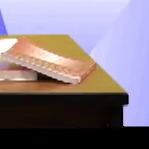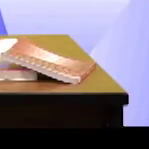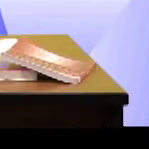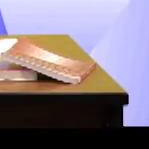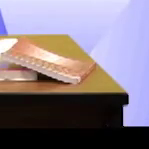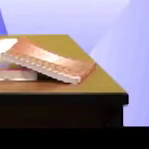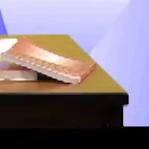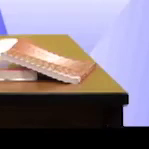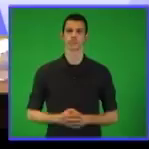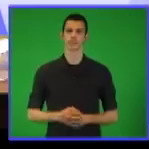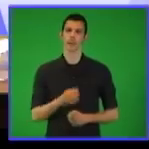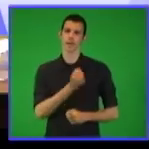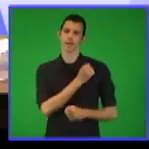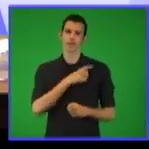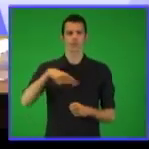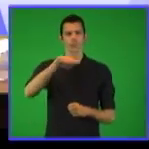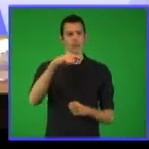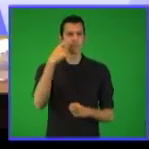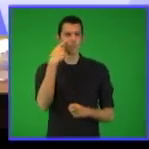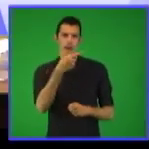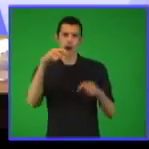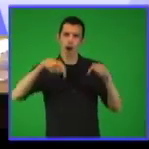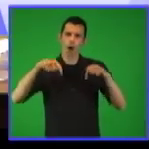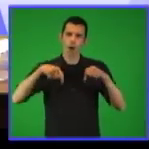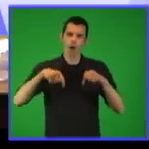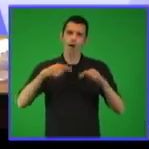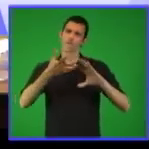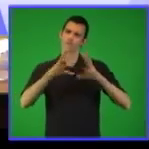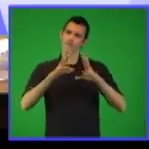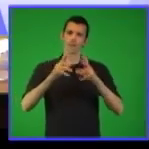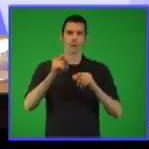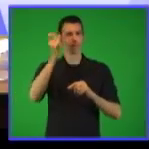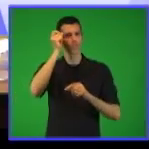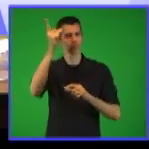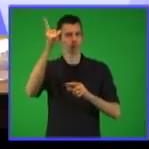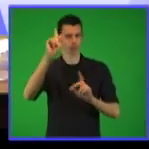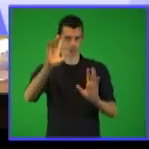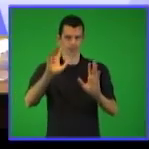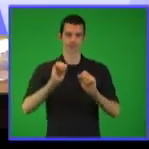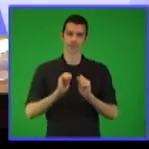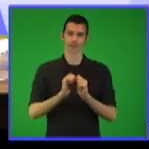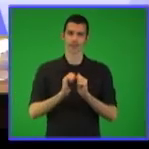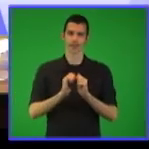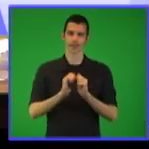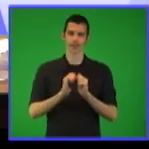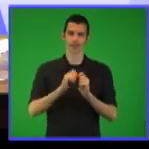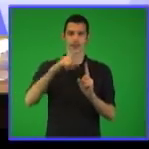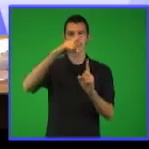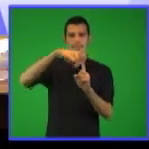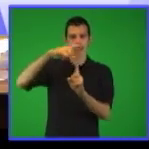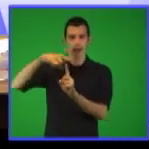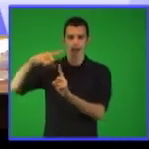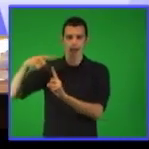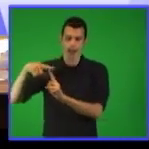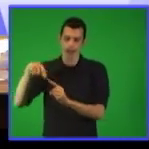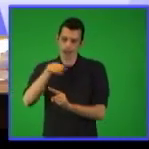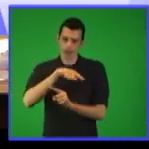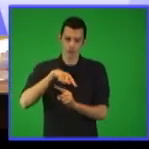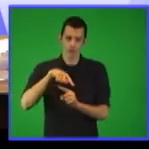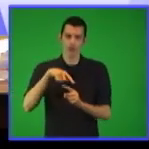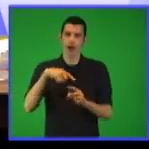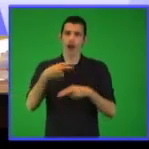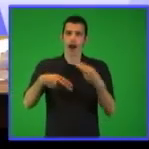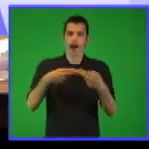niveles educativos. Ahora quisiera compartir con ustedes otra idea. Las actividades que propician